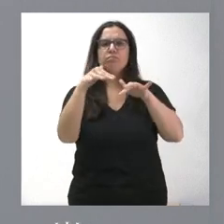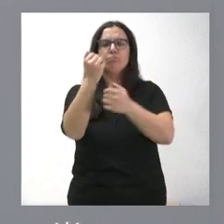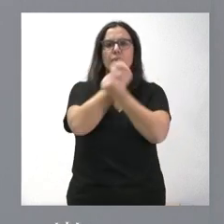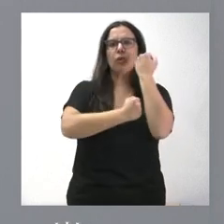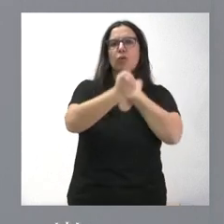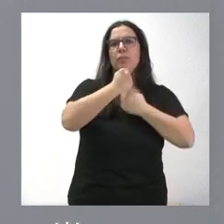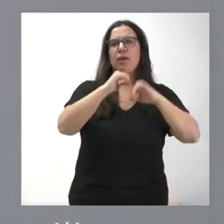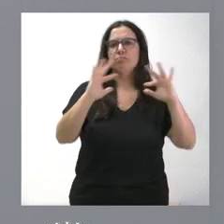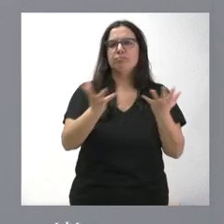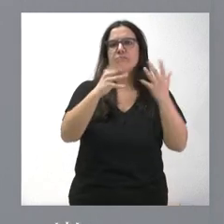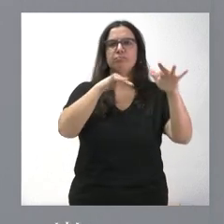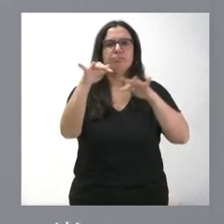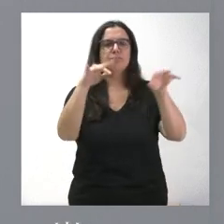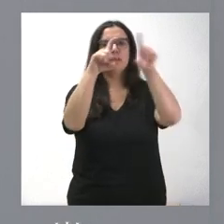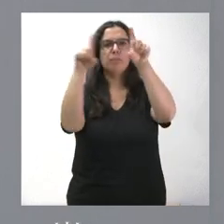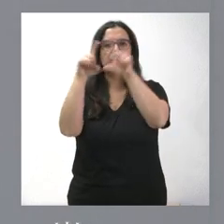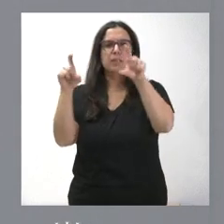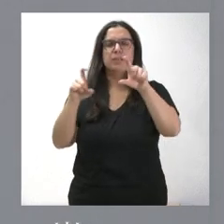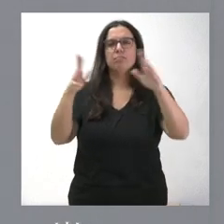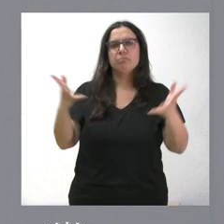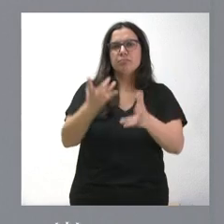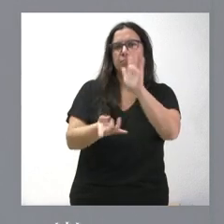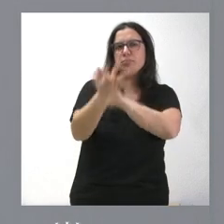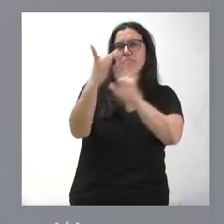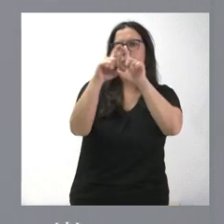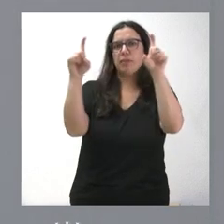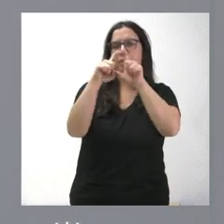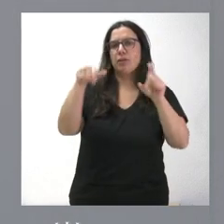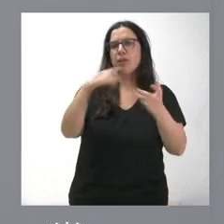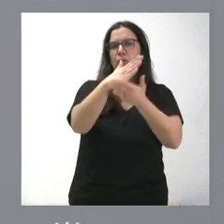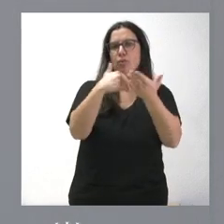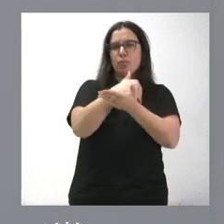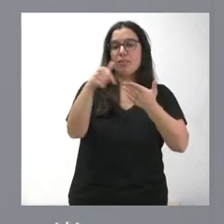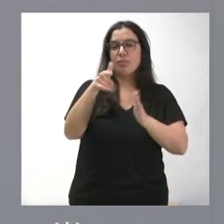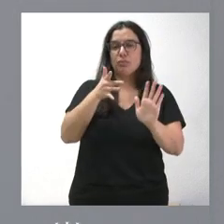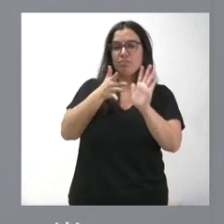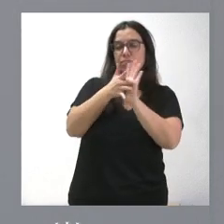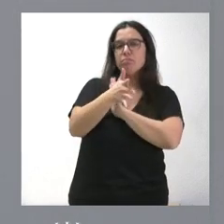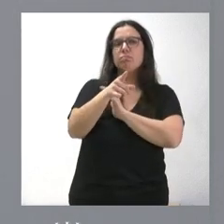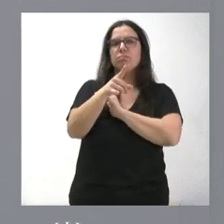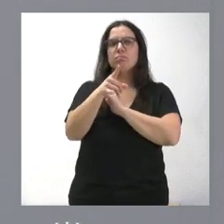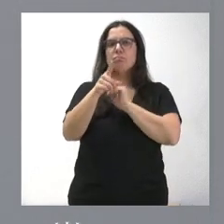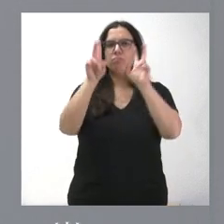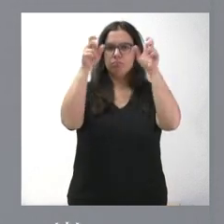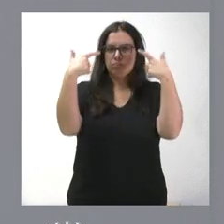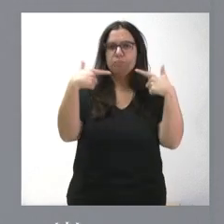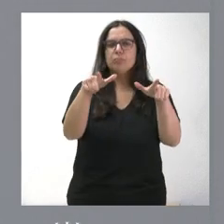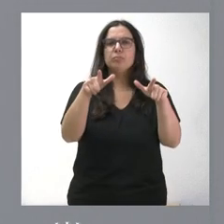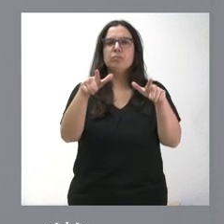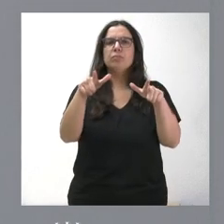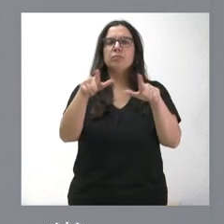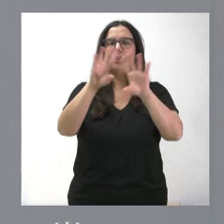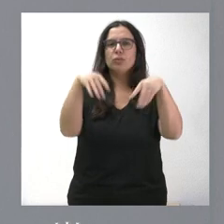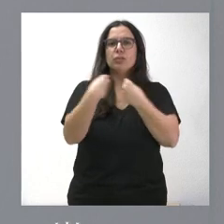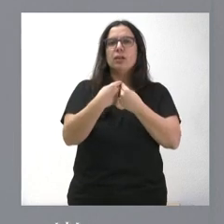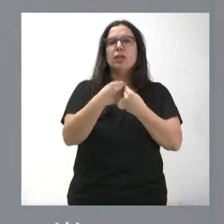empresarial, del emprendimiento en nuestra comunidad autónoma. Es un bloque que supone una actuación por un importe de